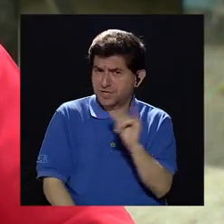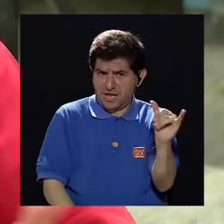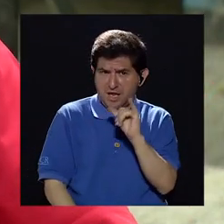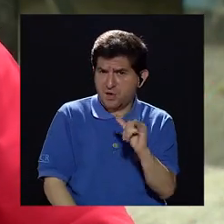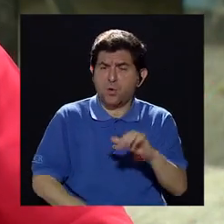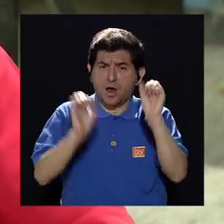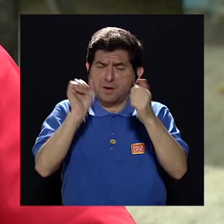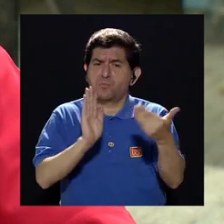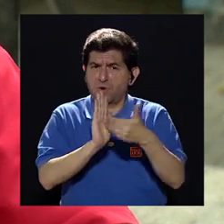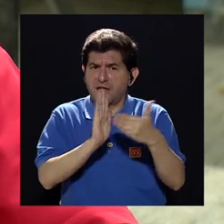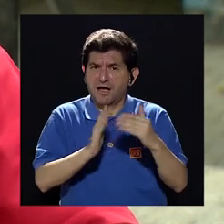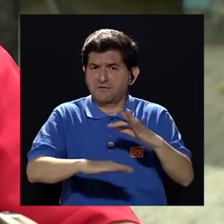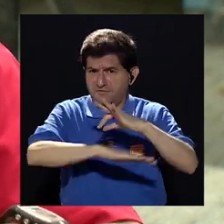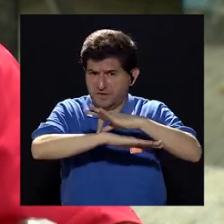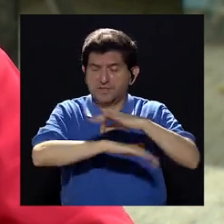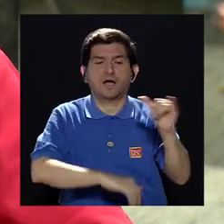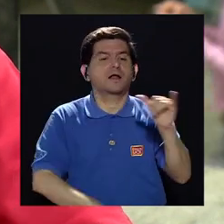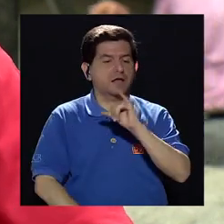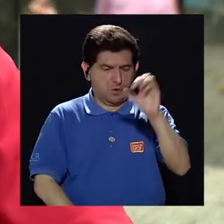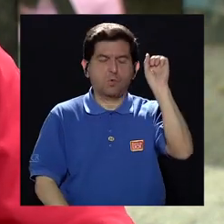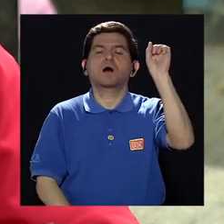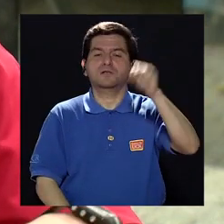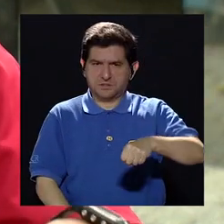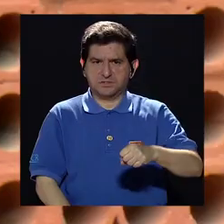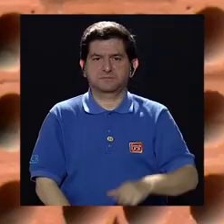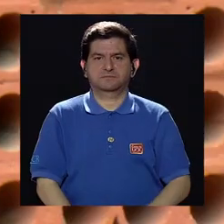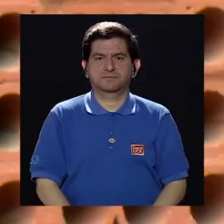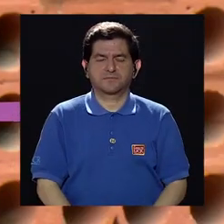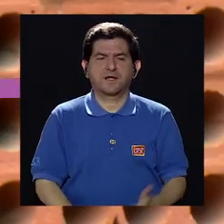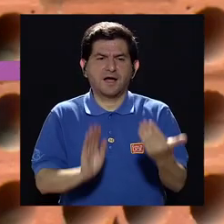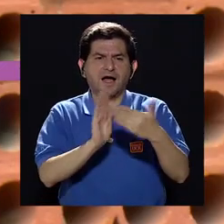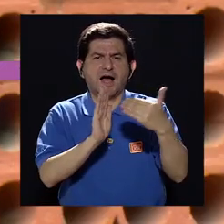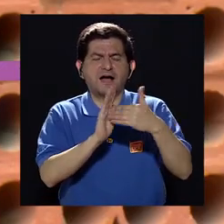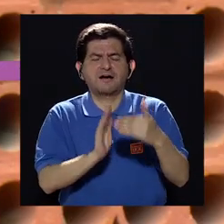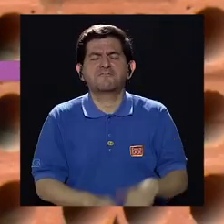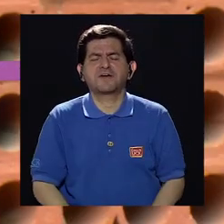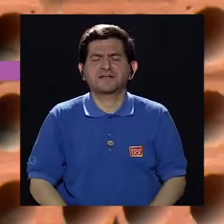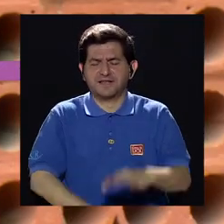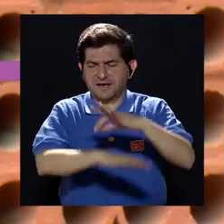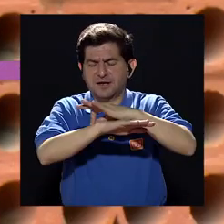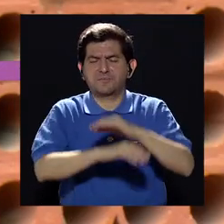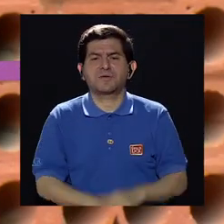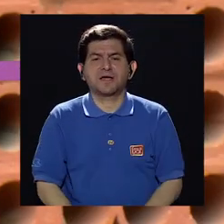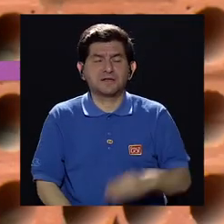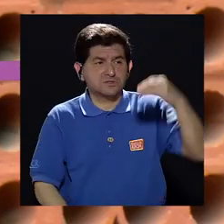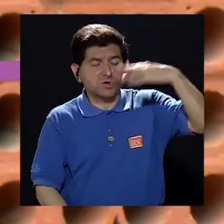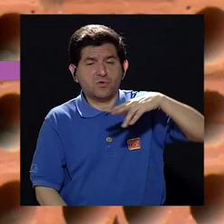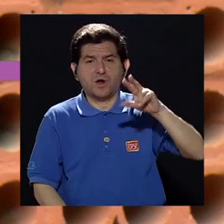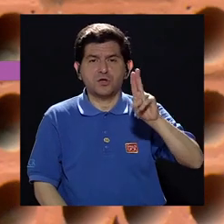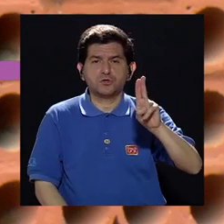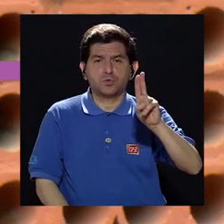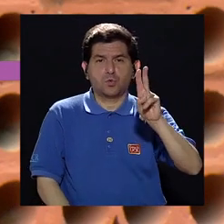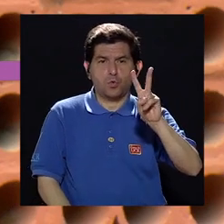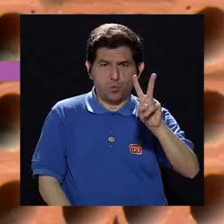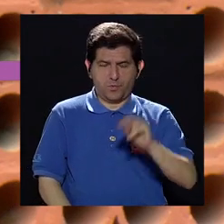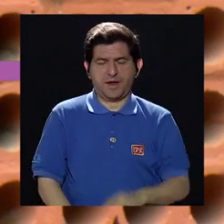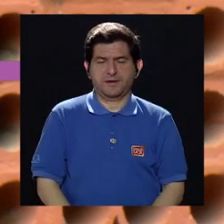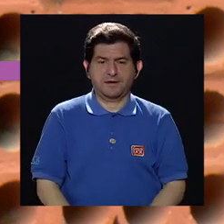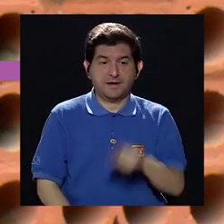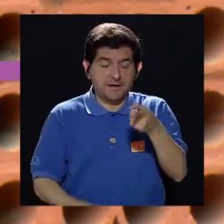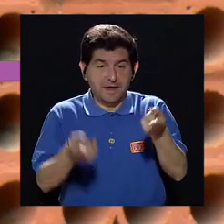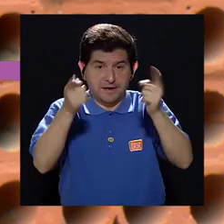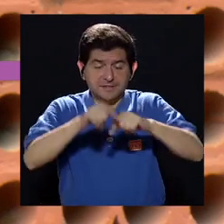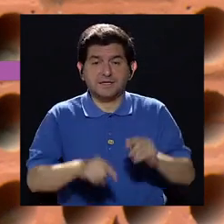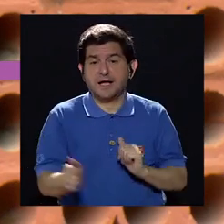que igual nos puede dañar la piel. Igual, claro. Lo que daña la piel es la radiación ultravioleta y la radiación